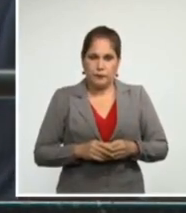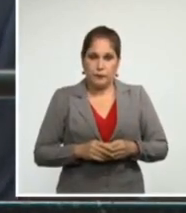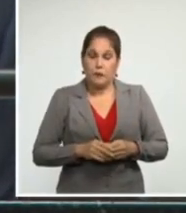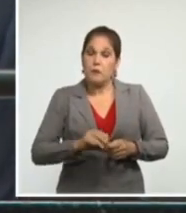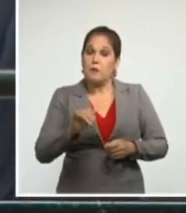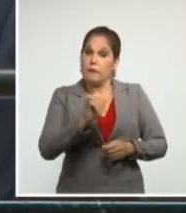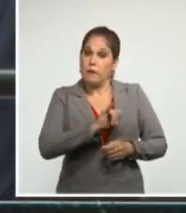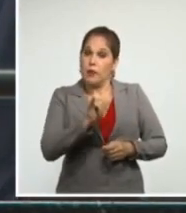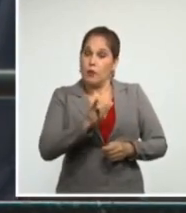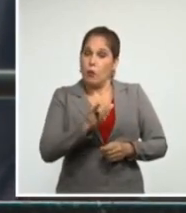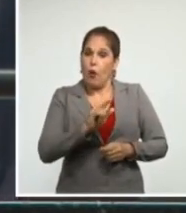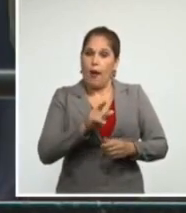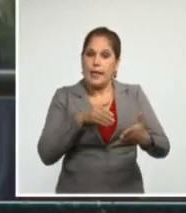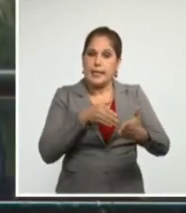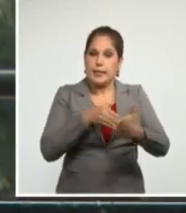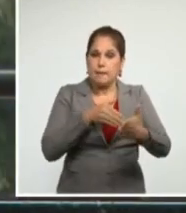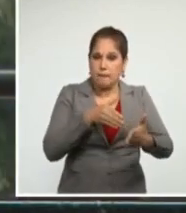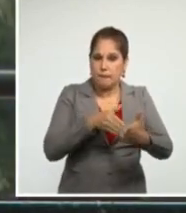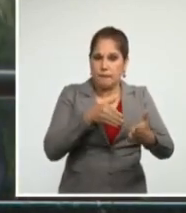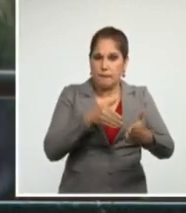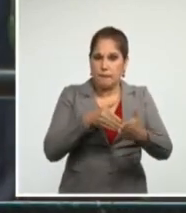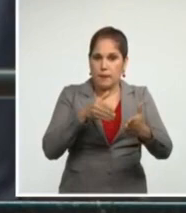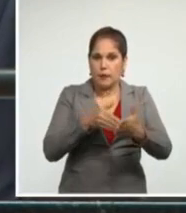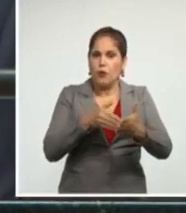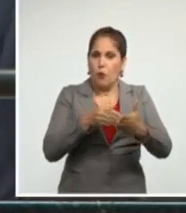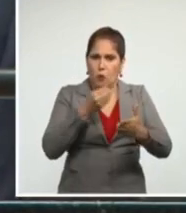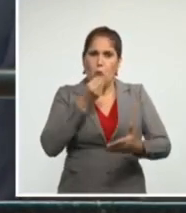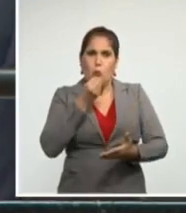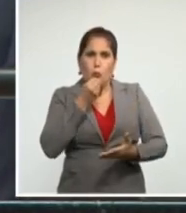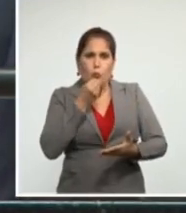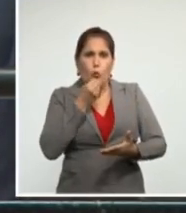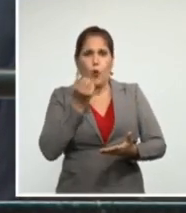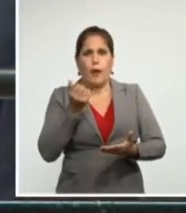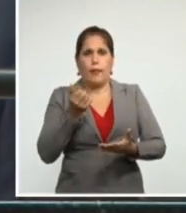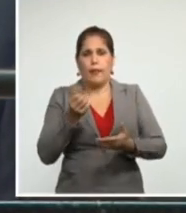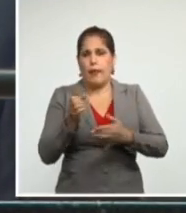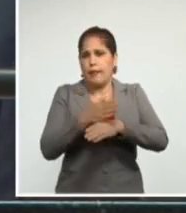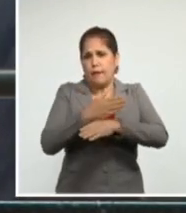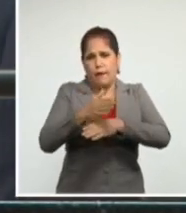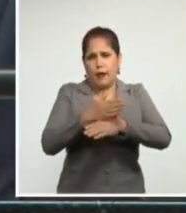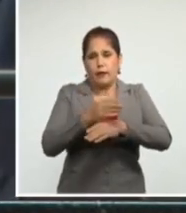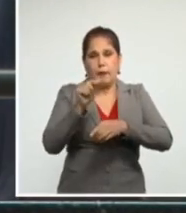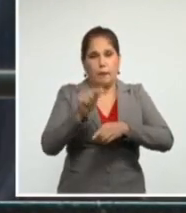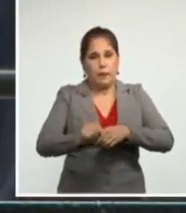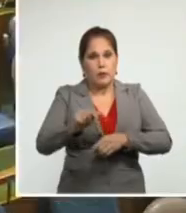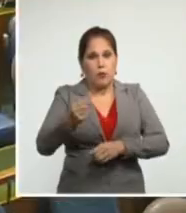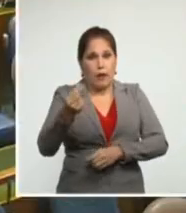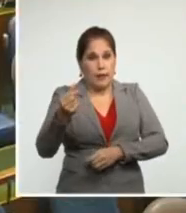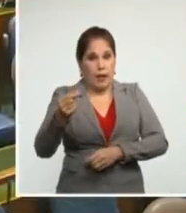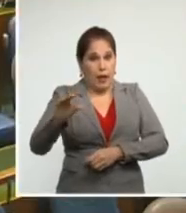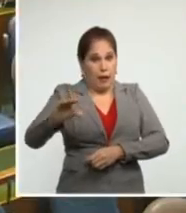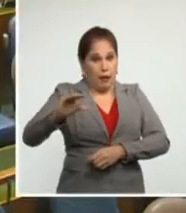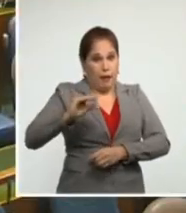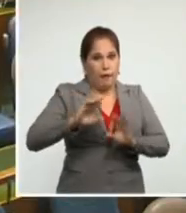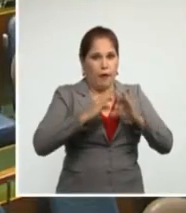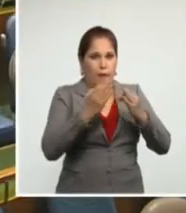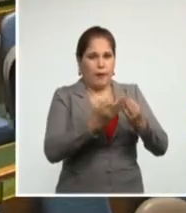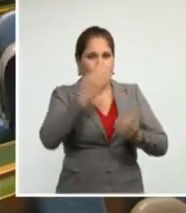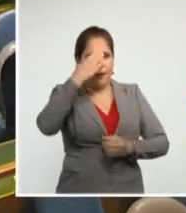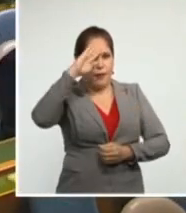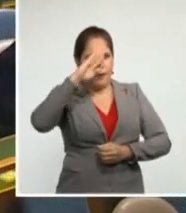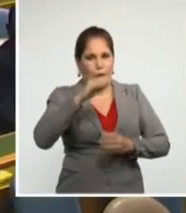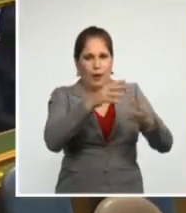impidió el flujo regular e institucional de las remesas a las familias cubanas.